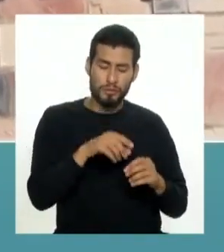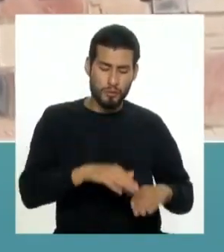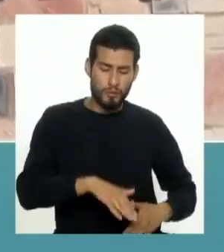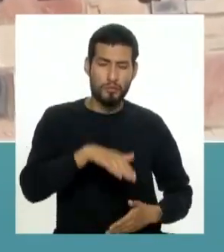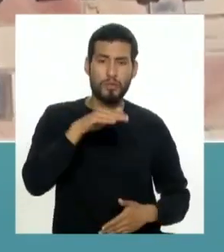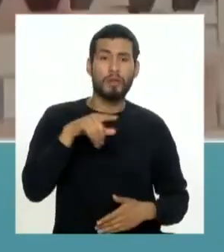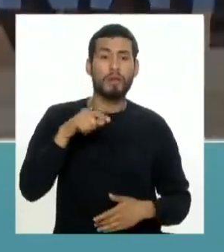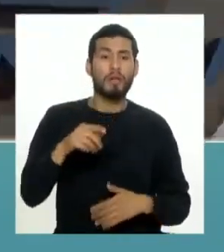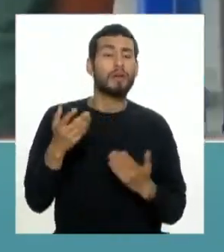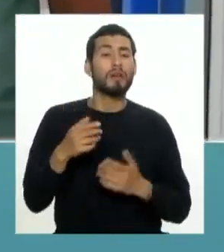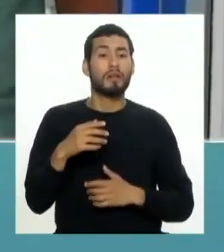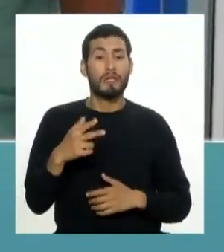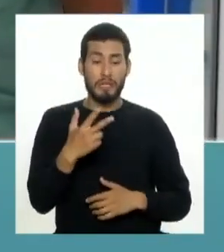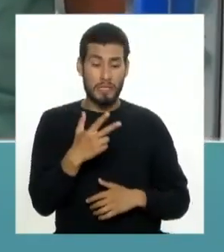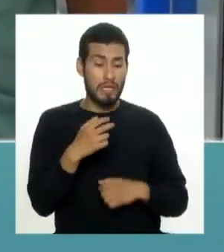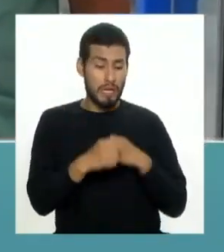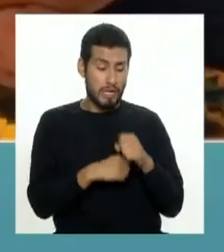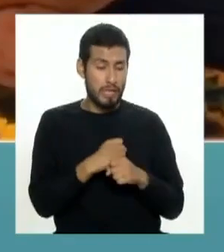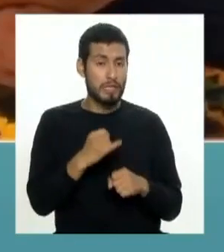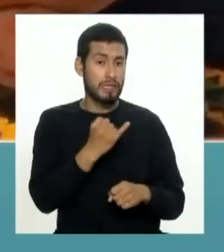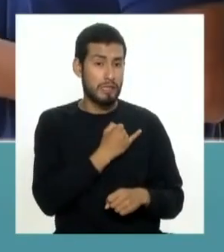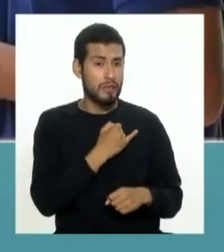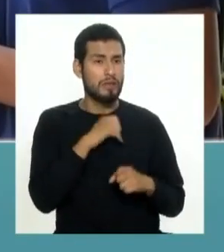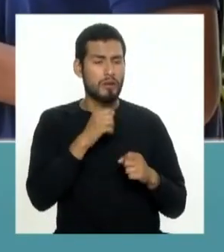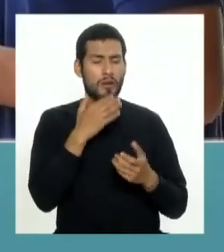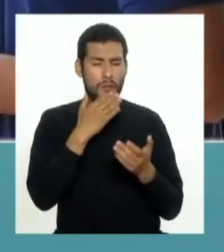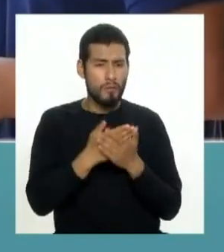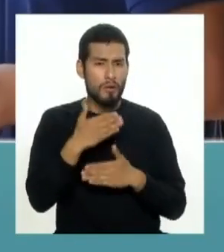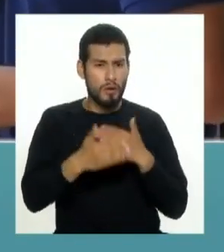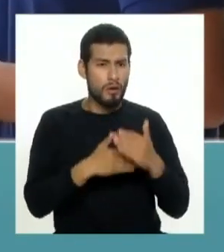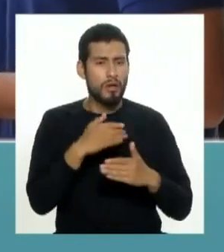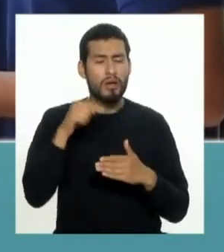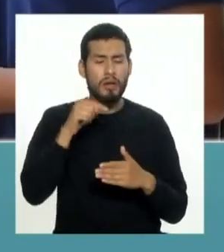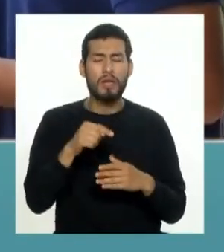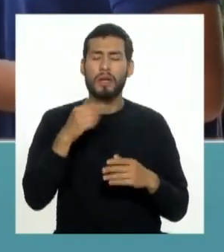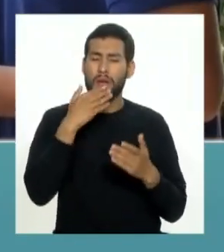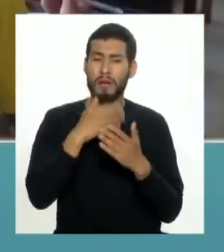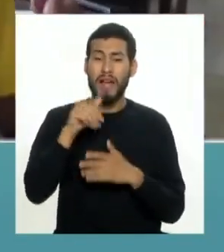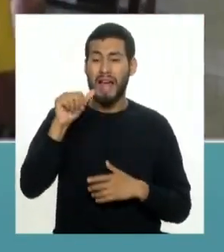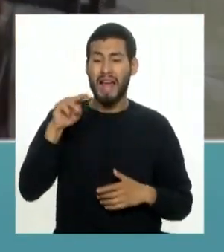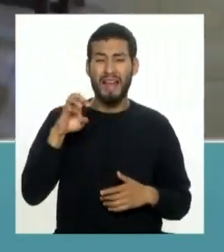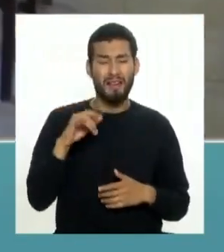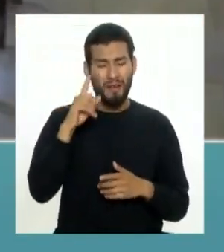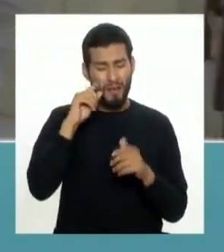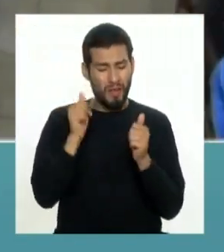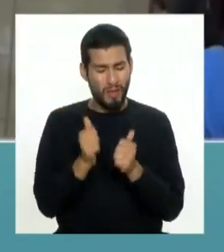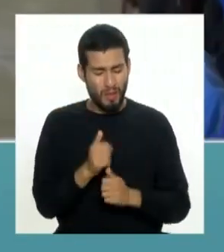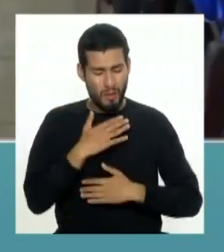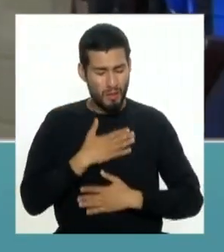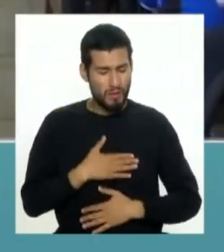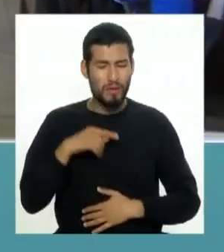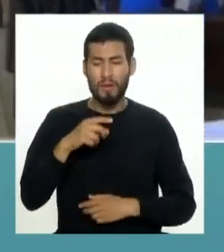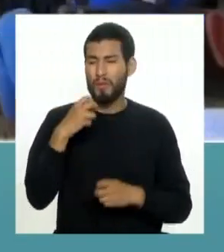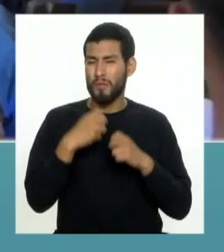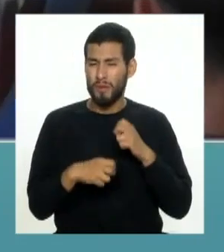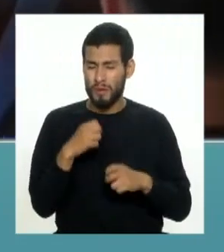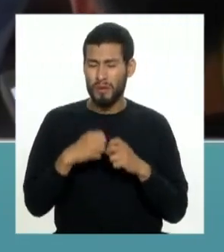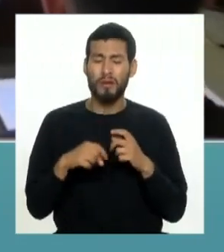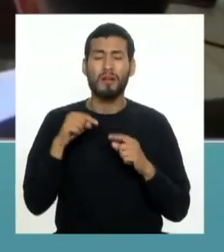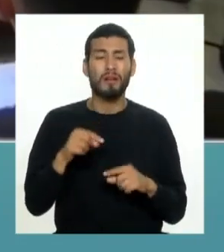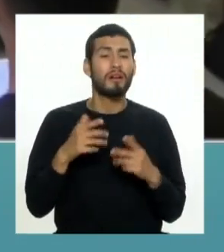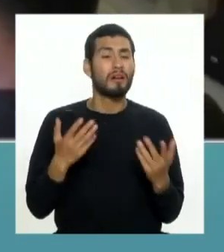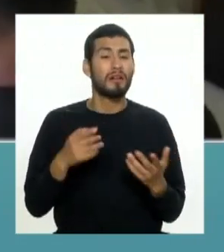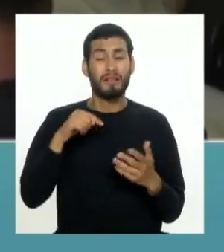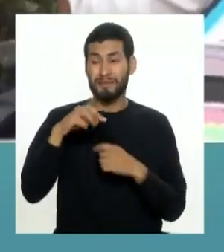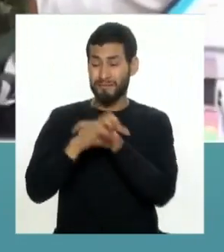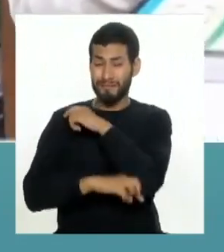etapa escolar a los 3 años a inicial en las mejores condiciones sabemos que la anemia y la desnutrición infantil son serios problemas que ahora